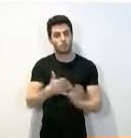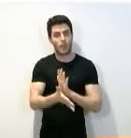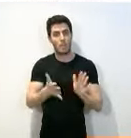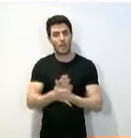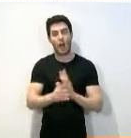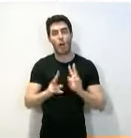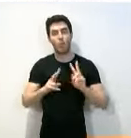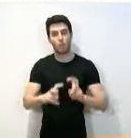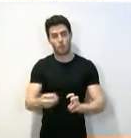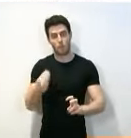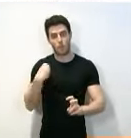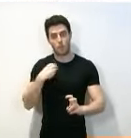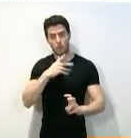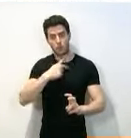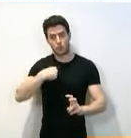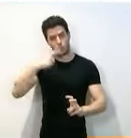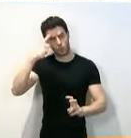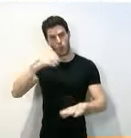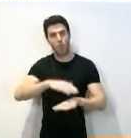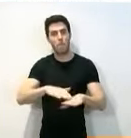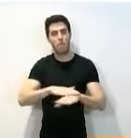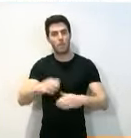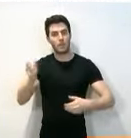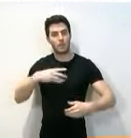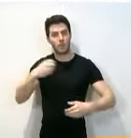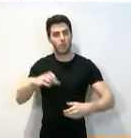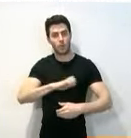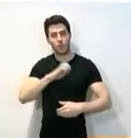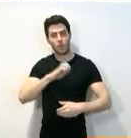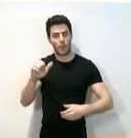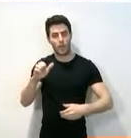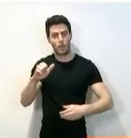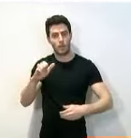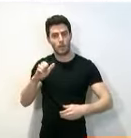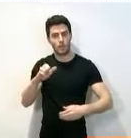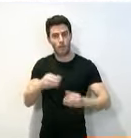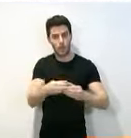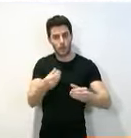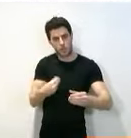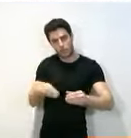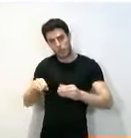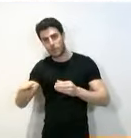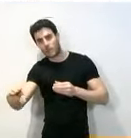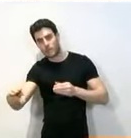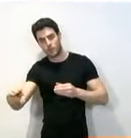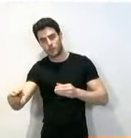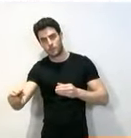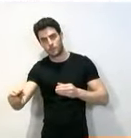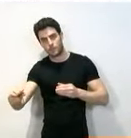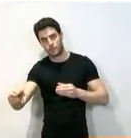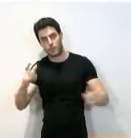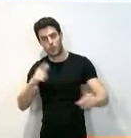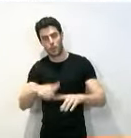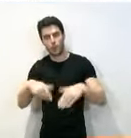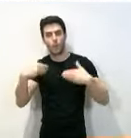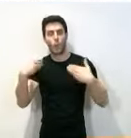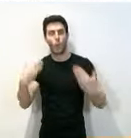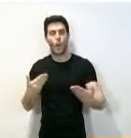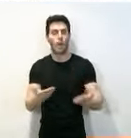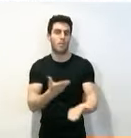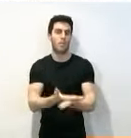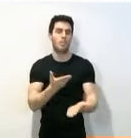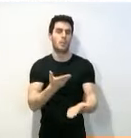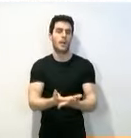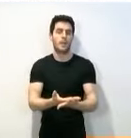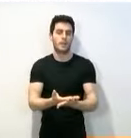que es fundamental que esos fondos europeos, una parte de esos fondos europeos, se destinen a reivindicar lo que ha